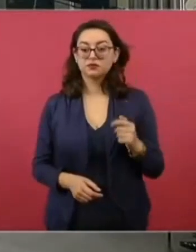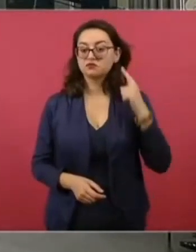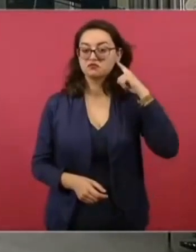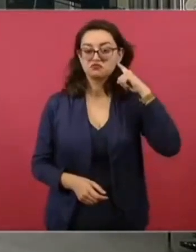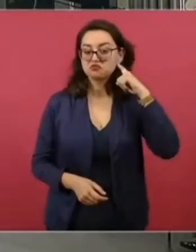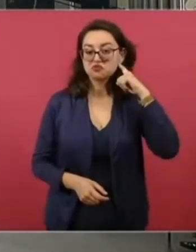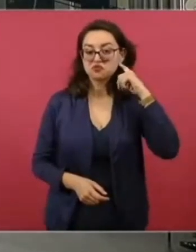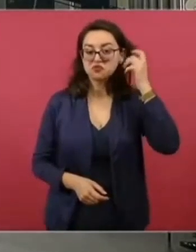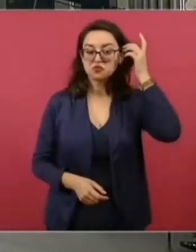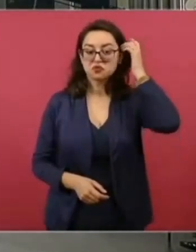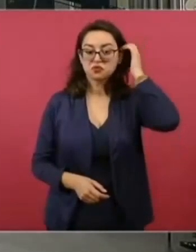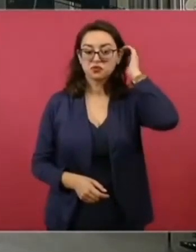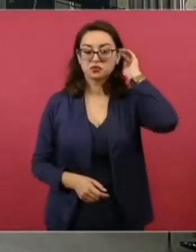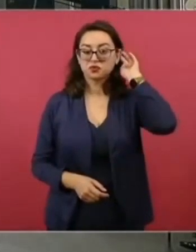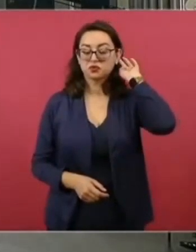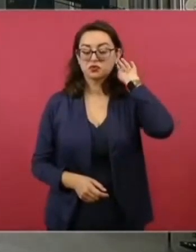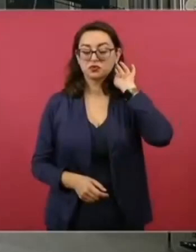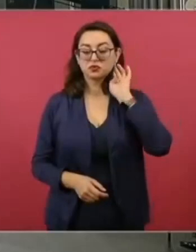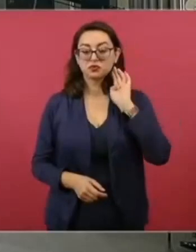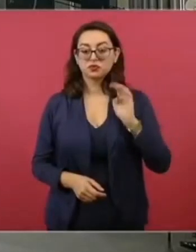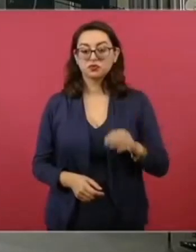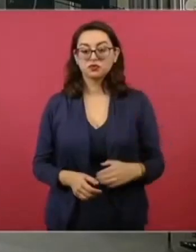preferencias a favor de alguna corcholata?